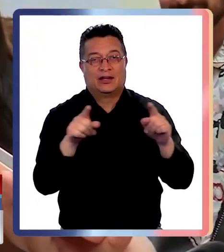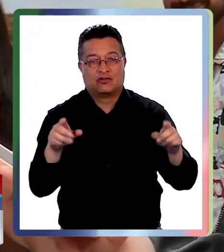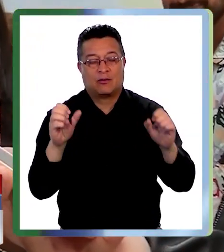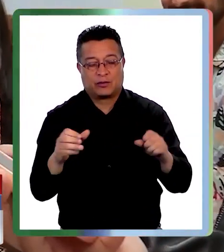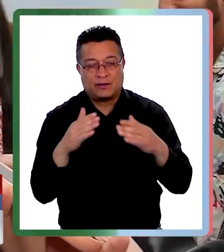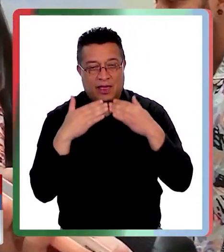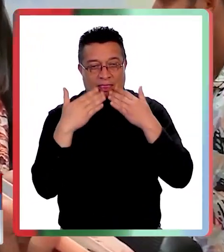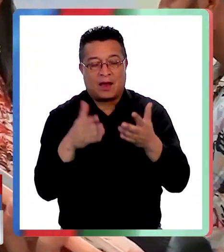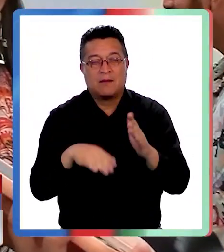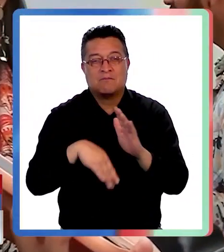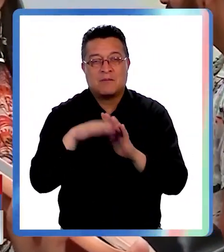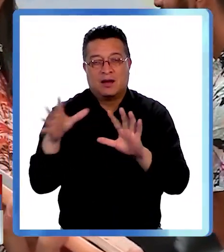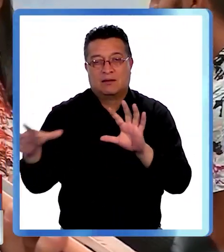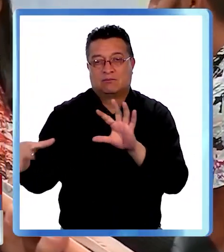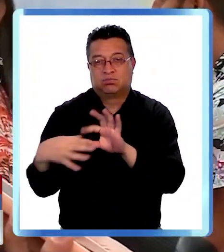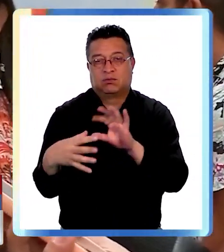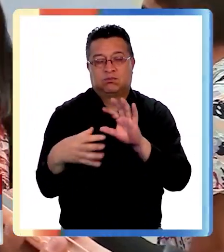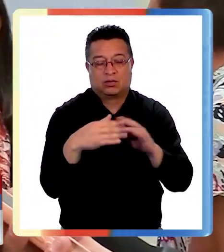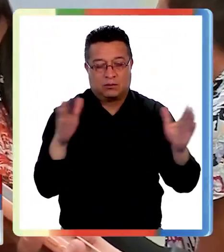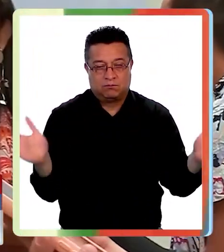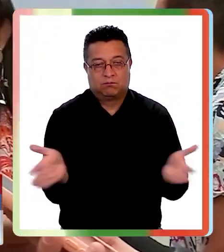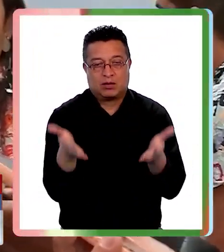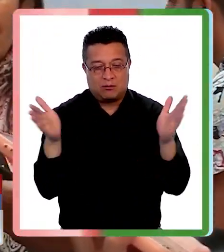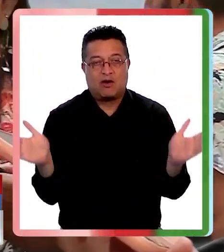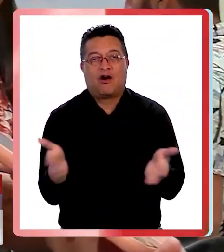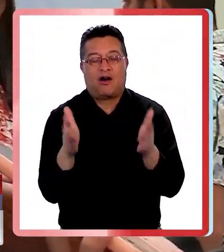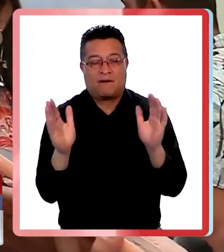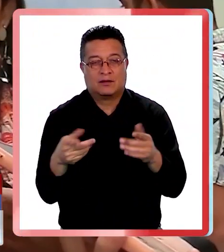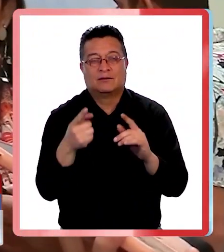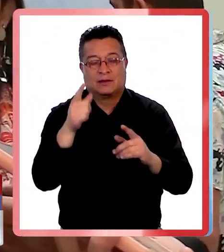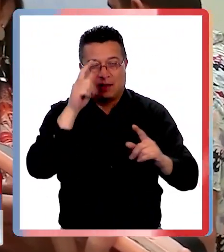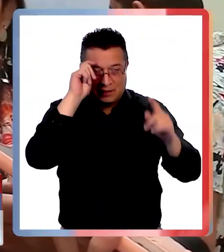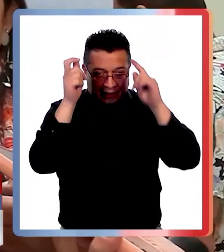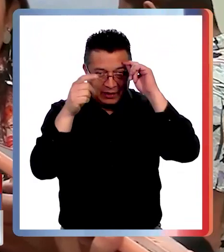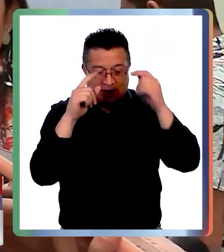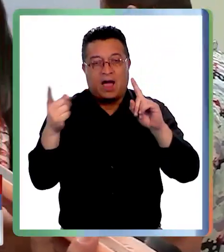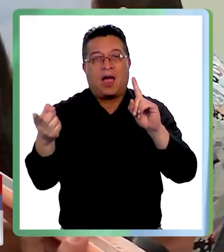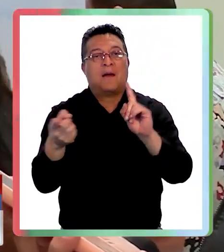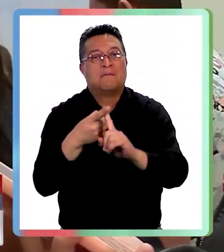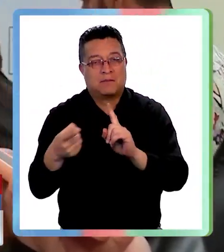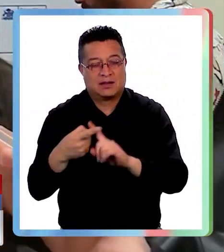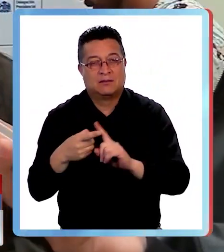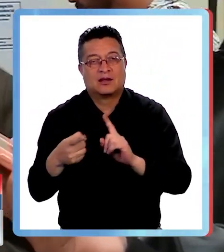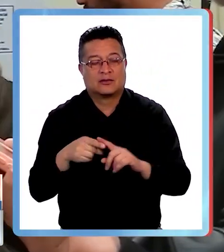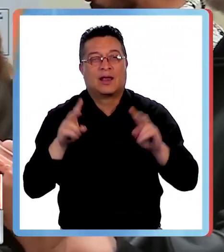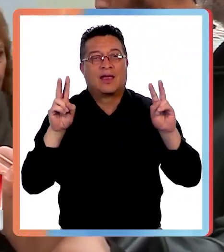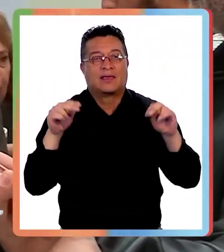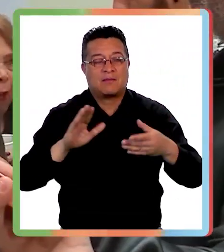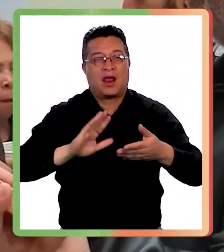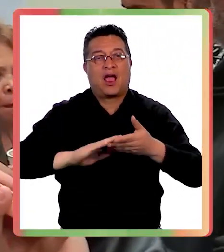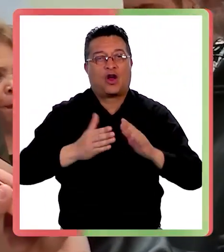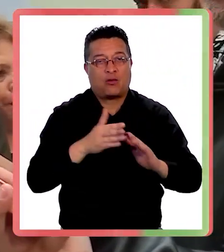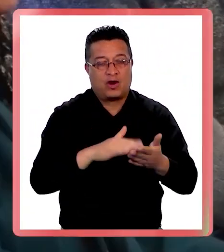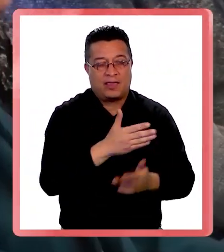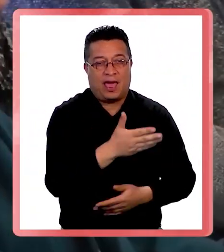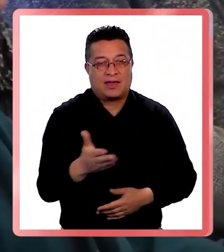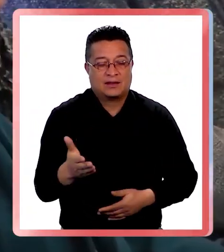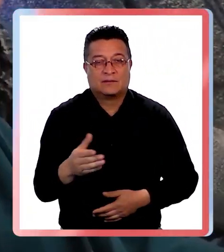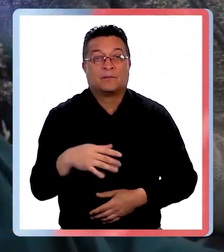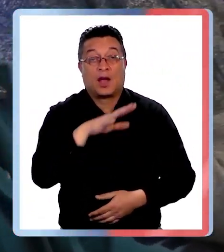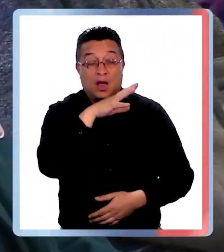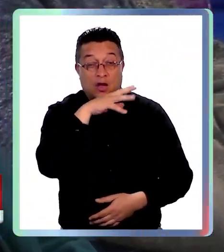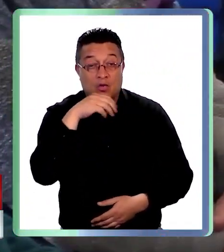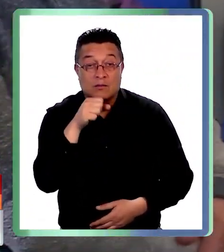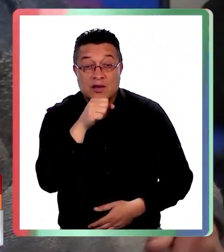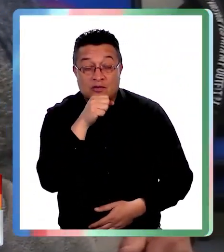ellos pueden generar mayor asociatividad y promover sus ideas y su participación respecto a sus comunidades. Para